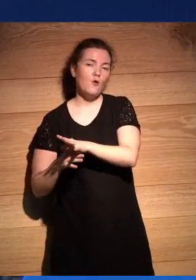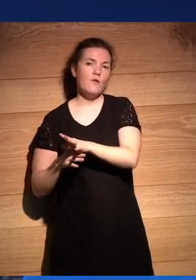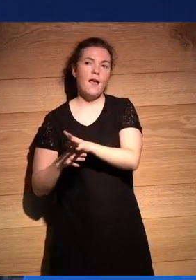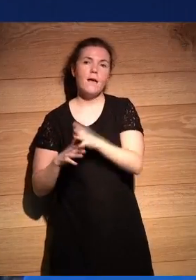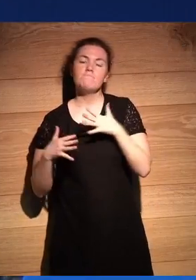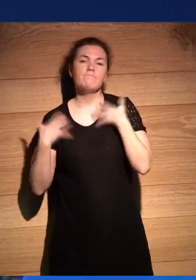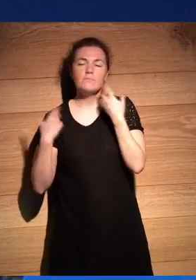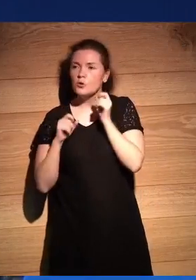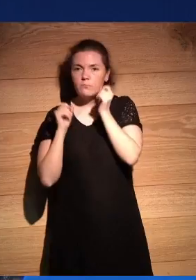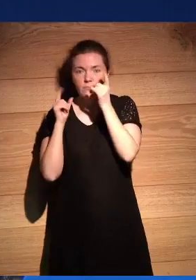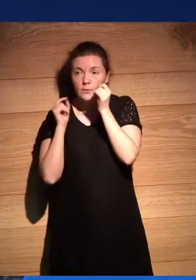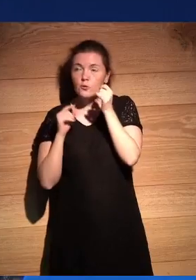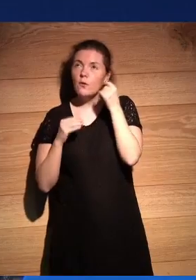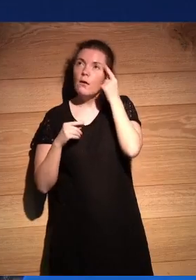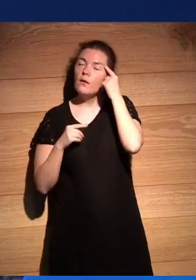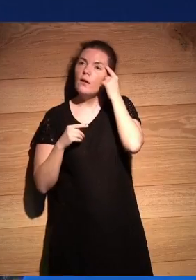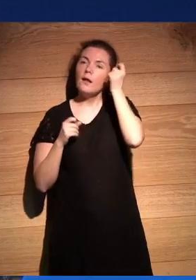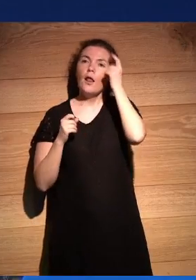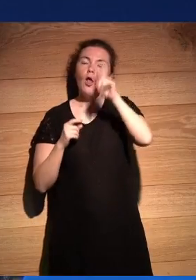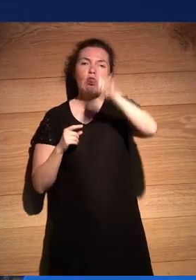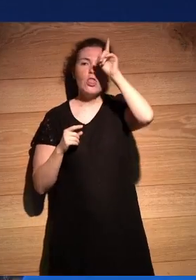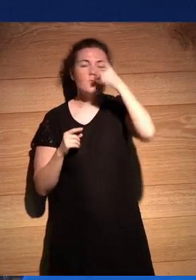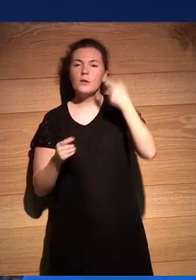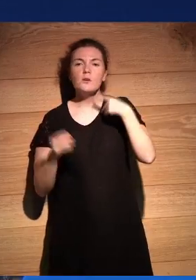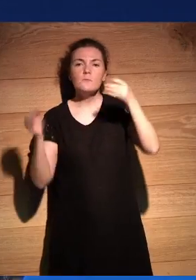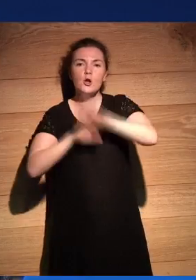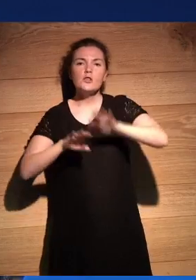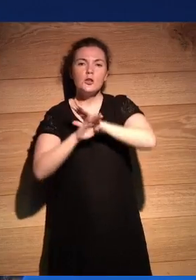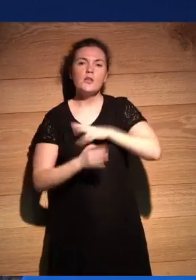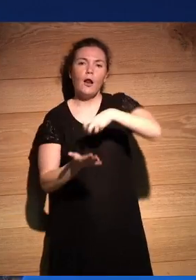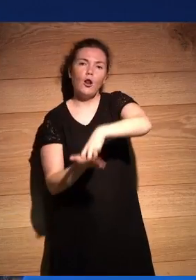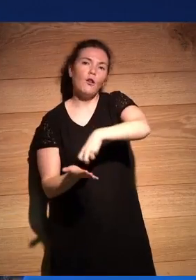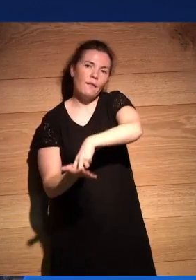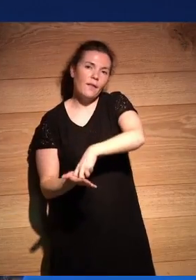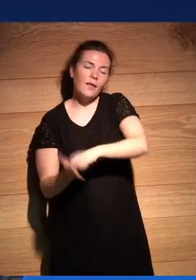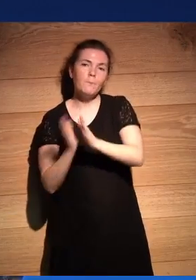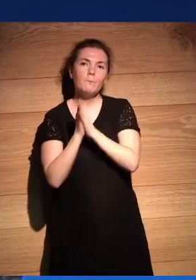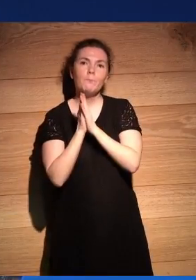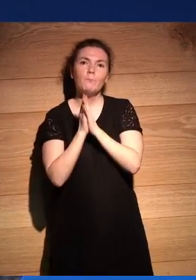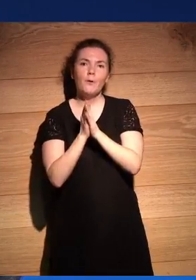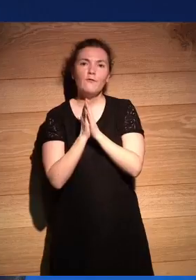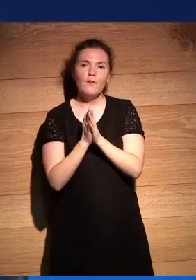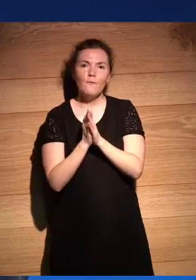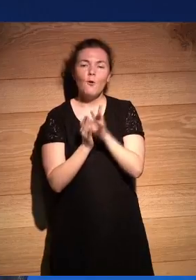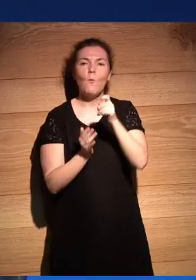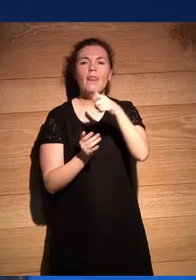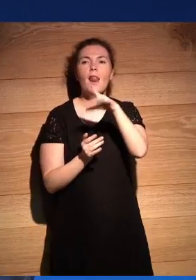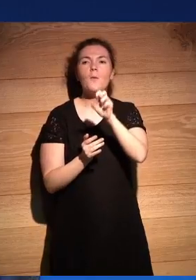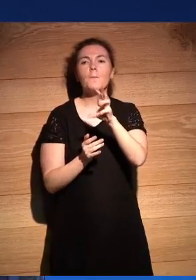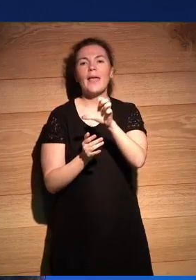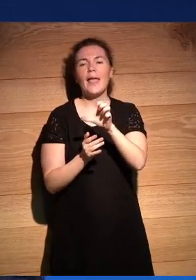súbitamente descubriendo que creo en Dios porque todas las noches caigo de rodillas y digo por favor Virgen de Guadalupe y